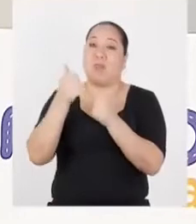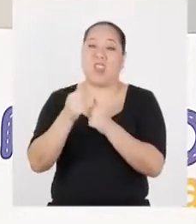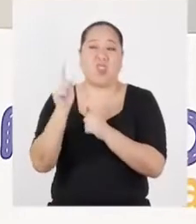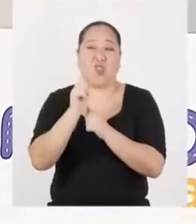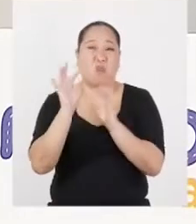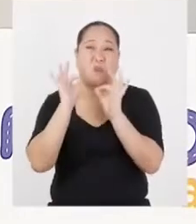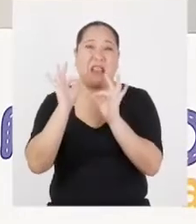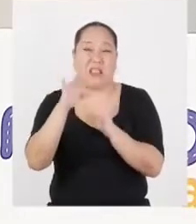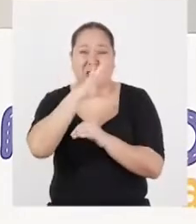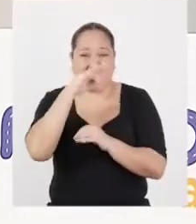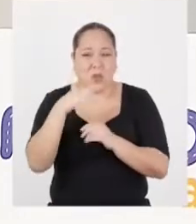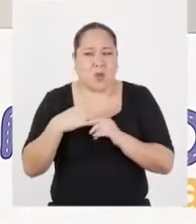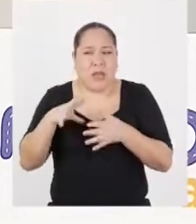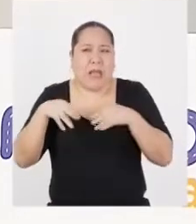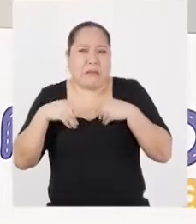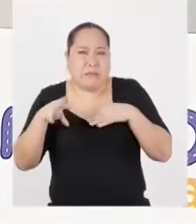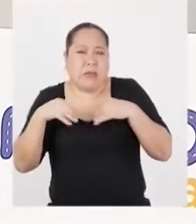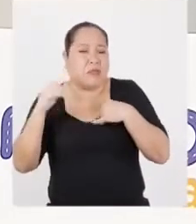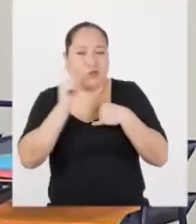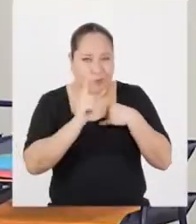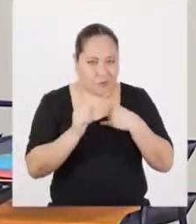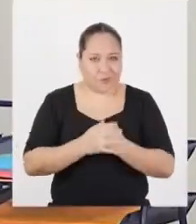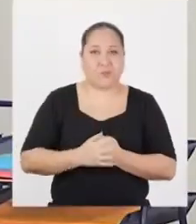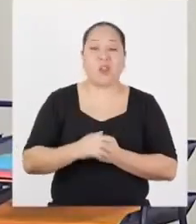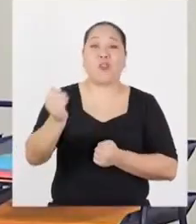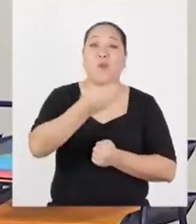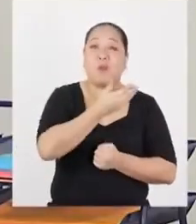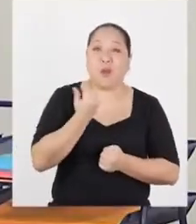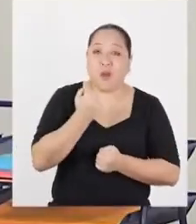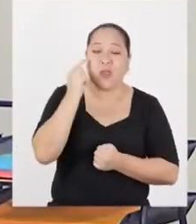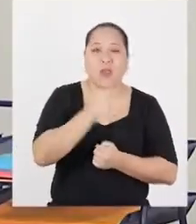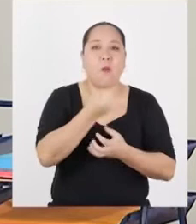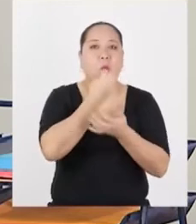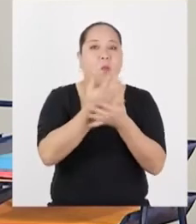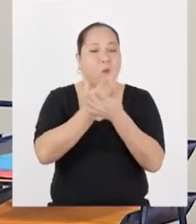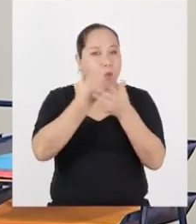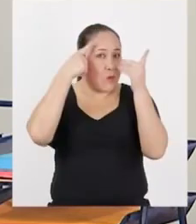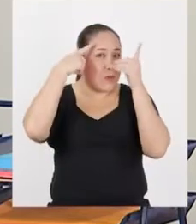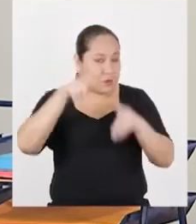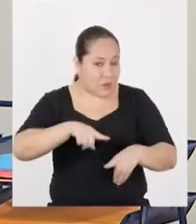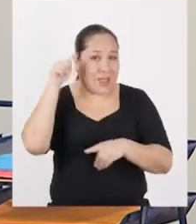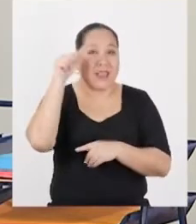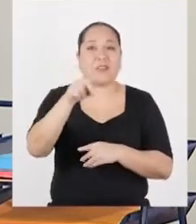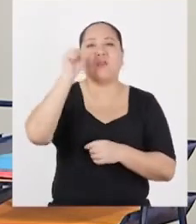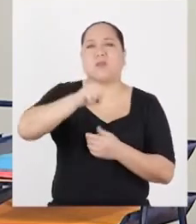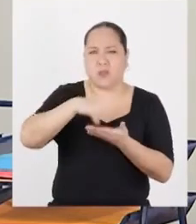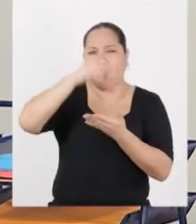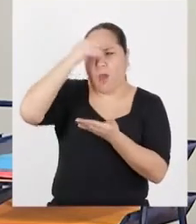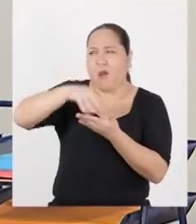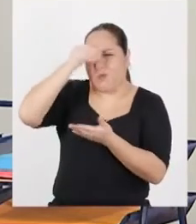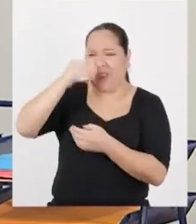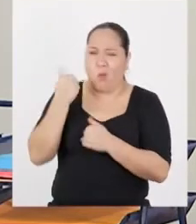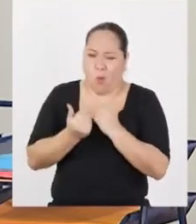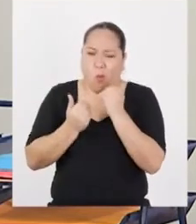consumir drogas al dejarnos llevar por las presiones de un grupo. Pero lo mejor de todo es que tomar buenas decisiones es algo que se puede aprender.